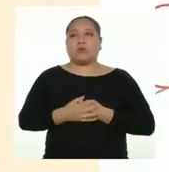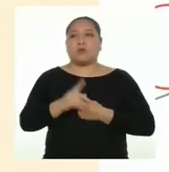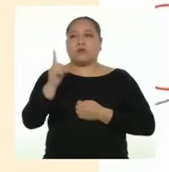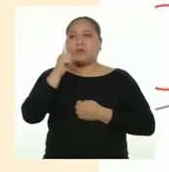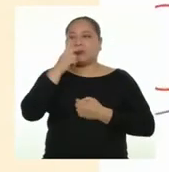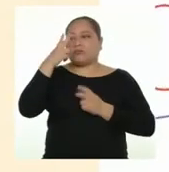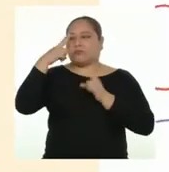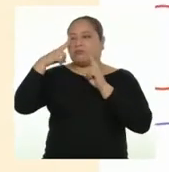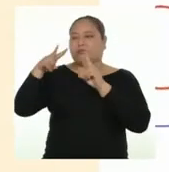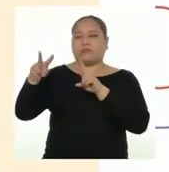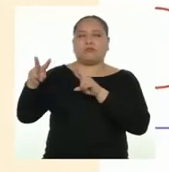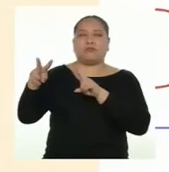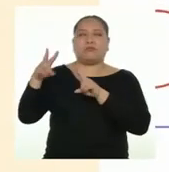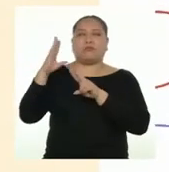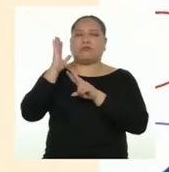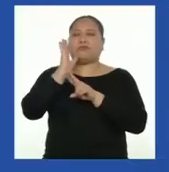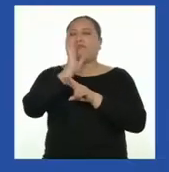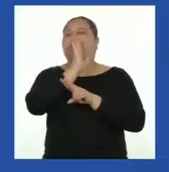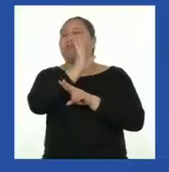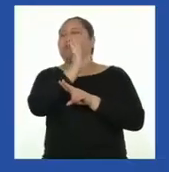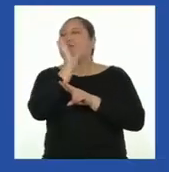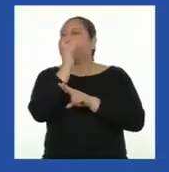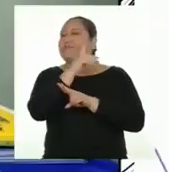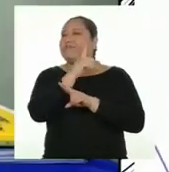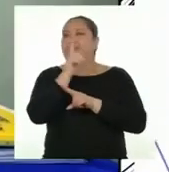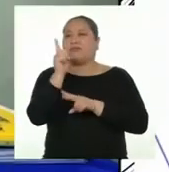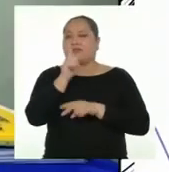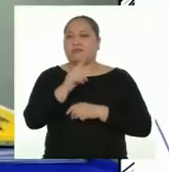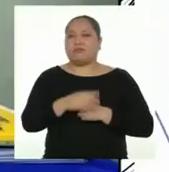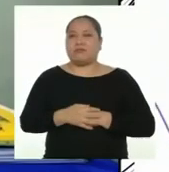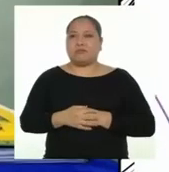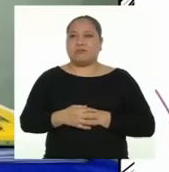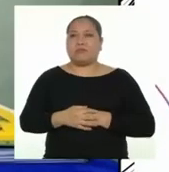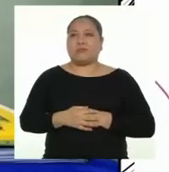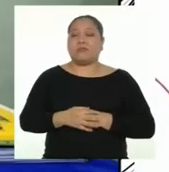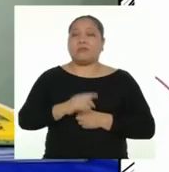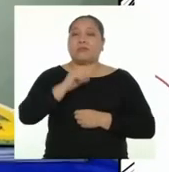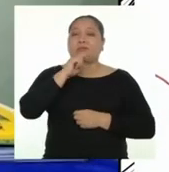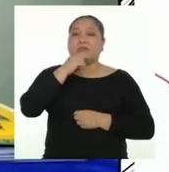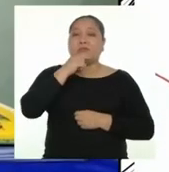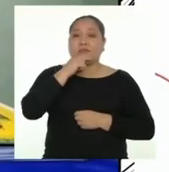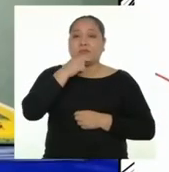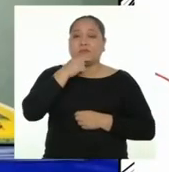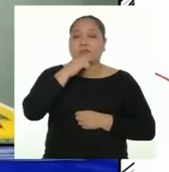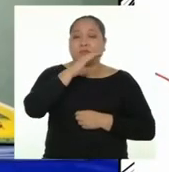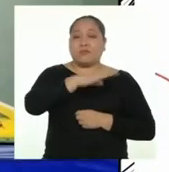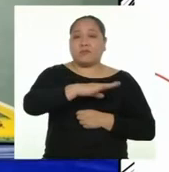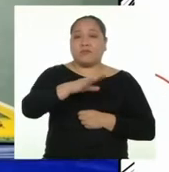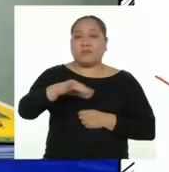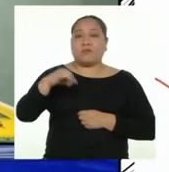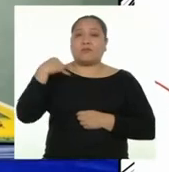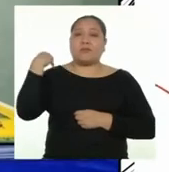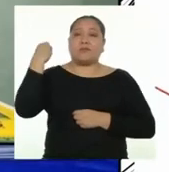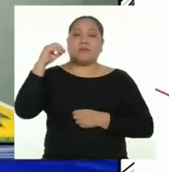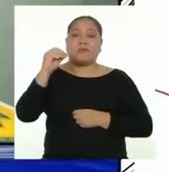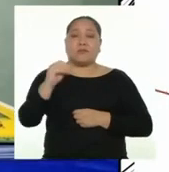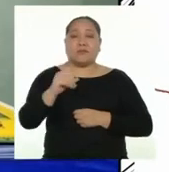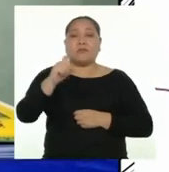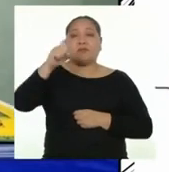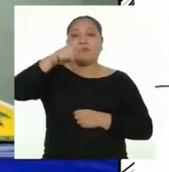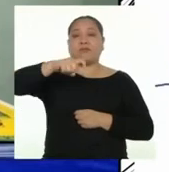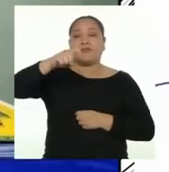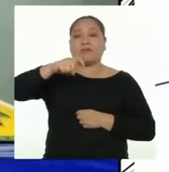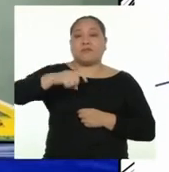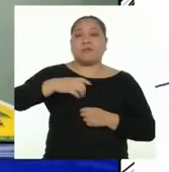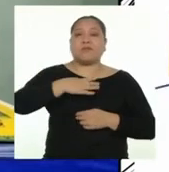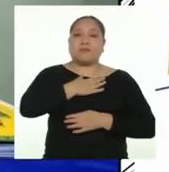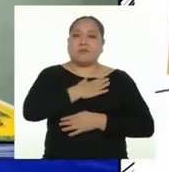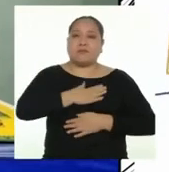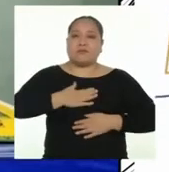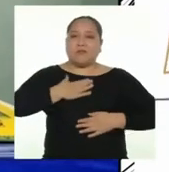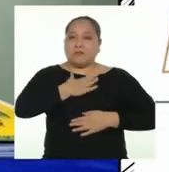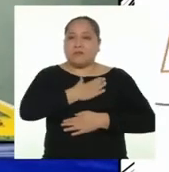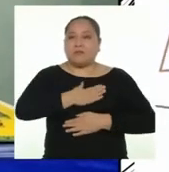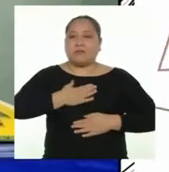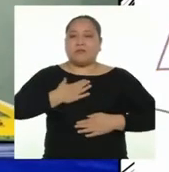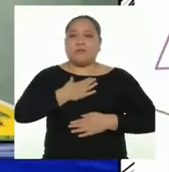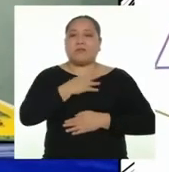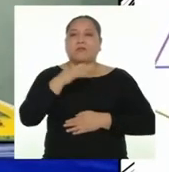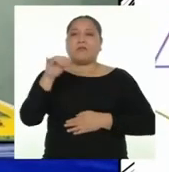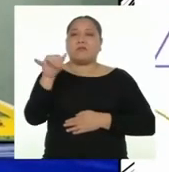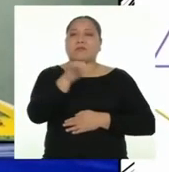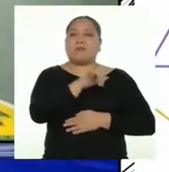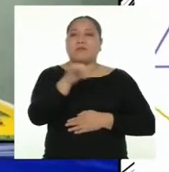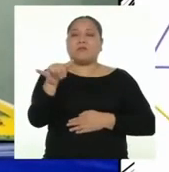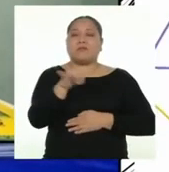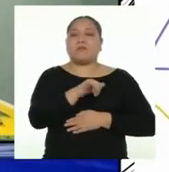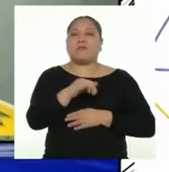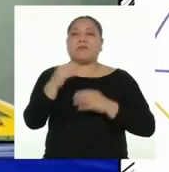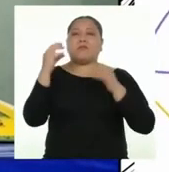No mires a otro lado. Que las niñas y los adolescentes deben gozar por igual, de los